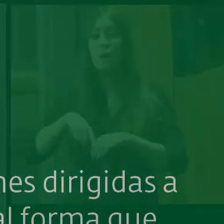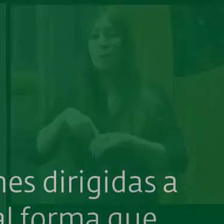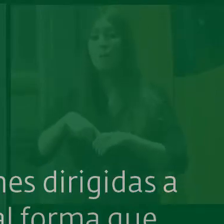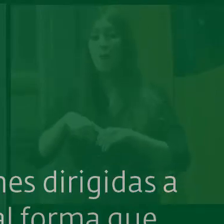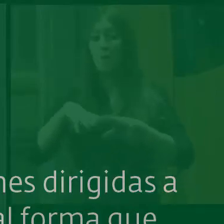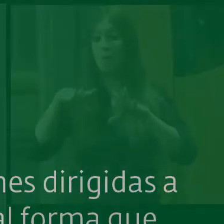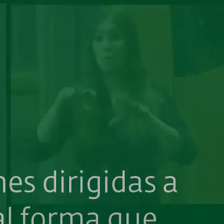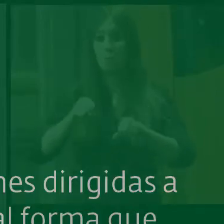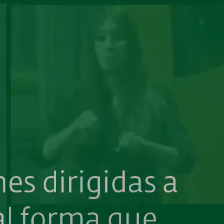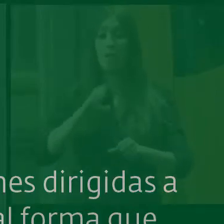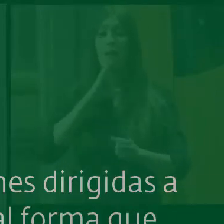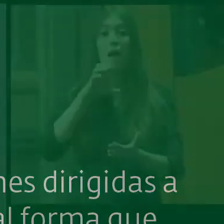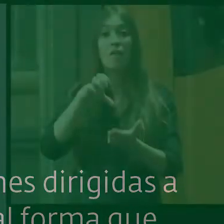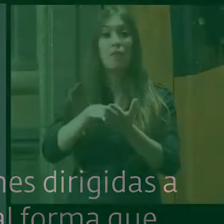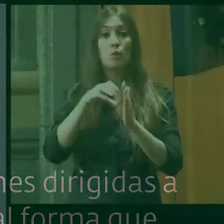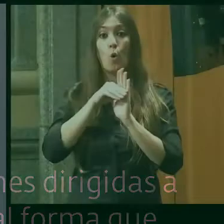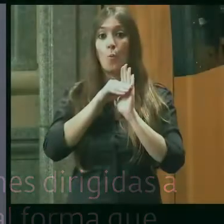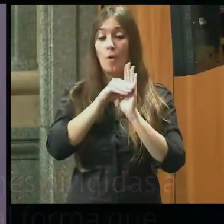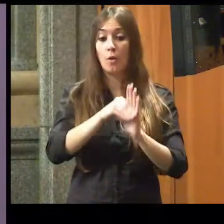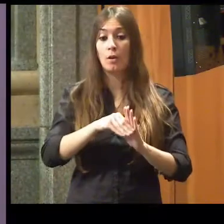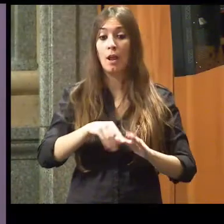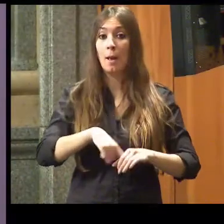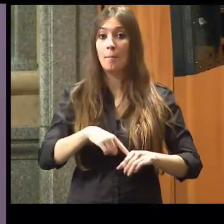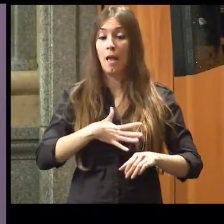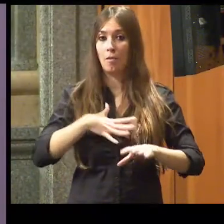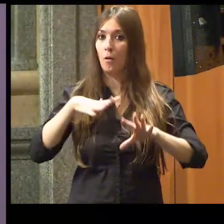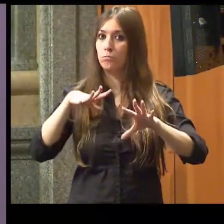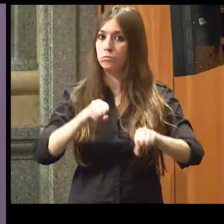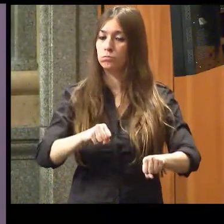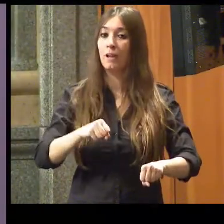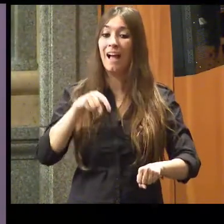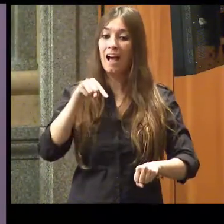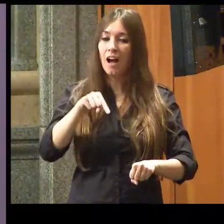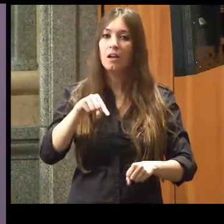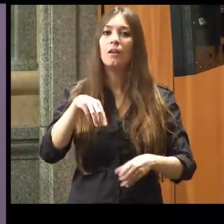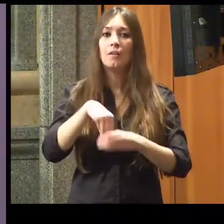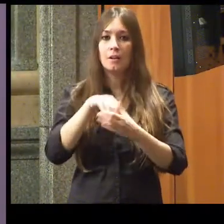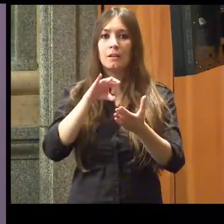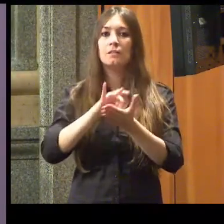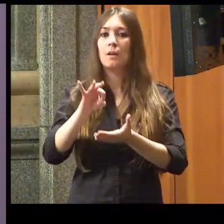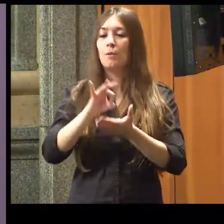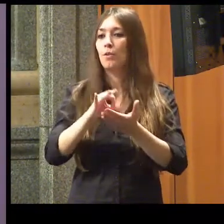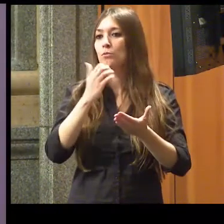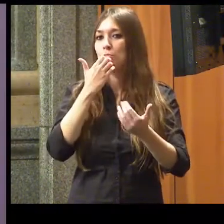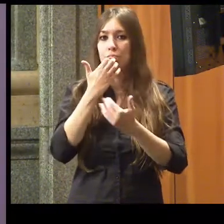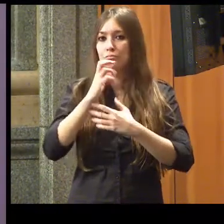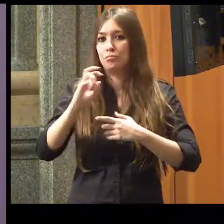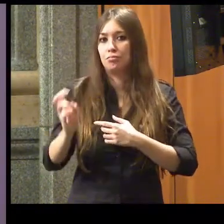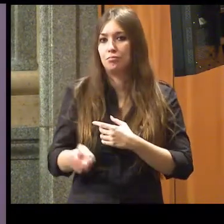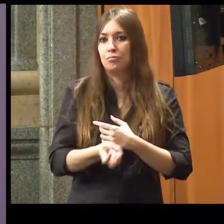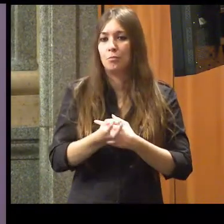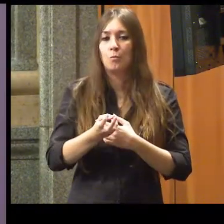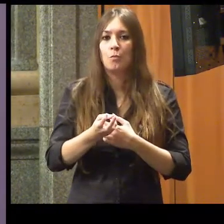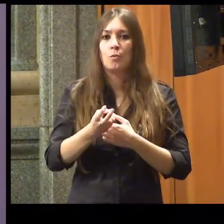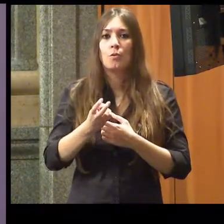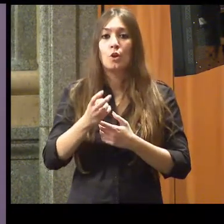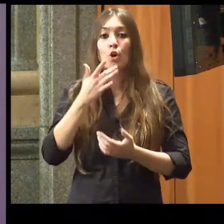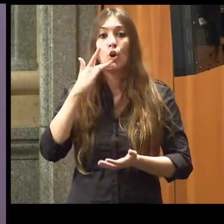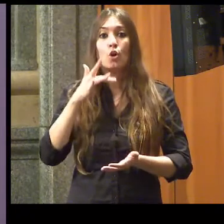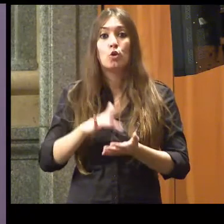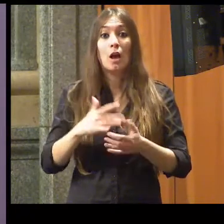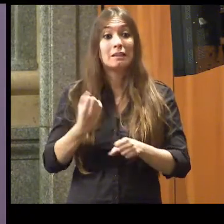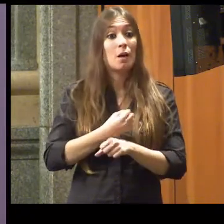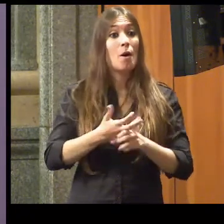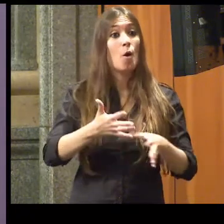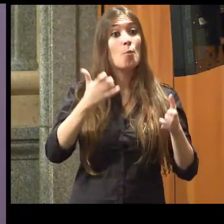en el centro ocupacional en el que se reciben servicios cuando se consigan un